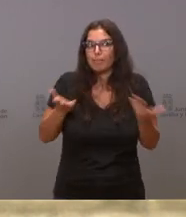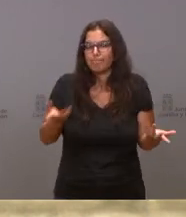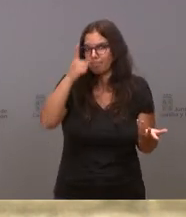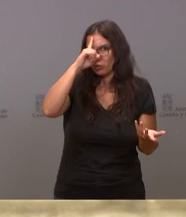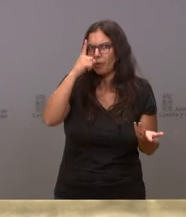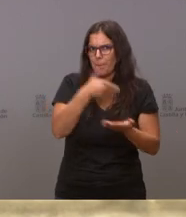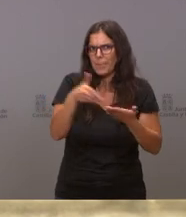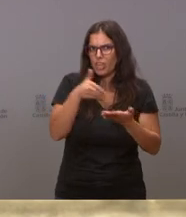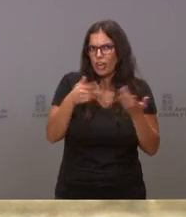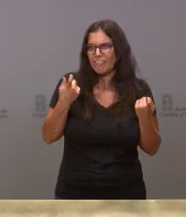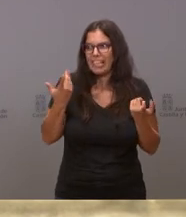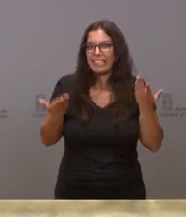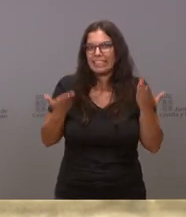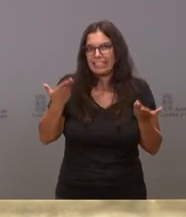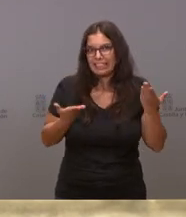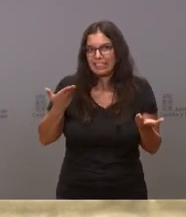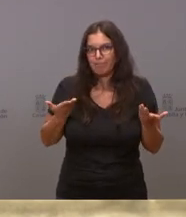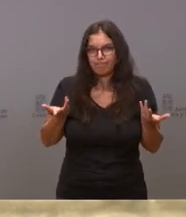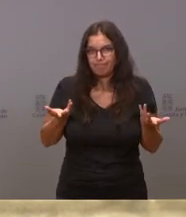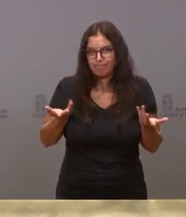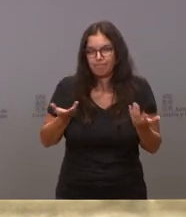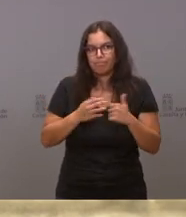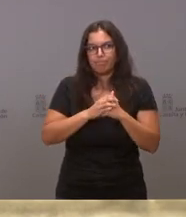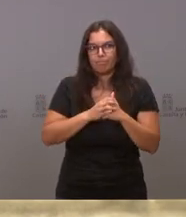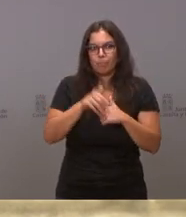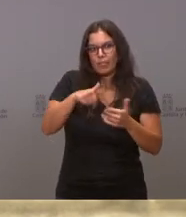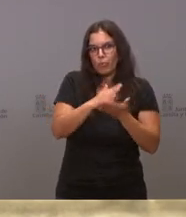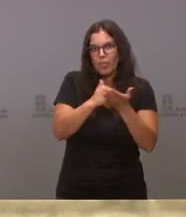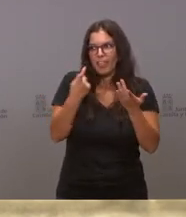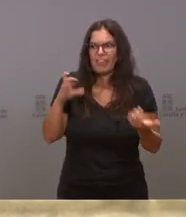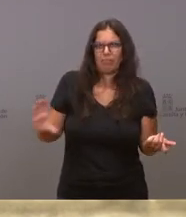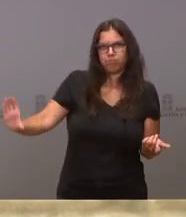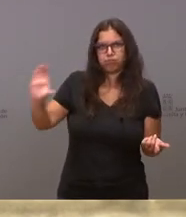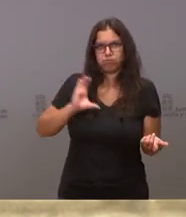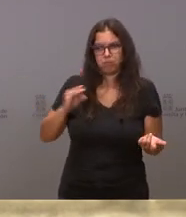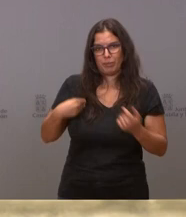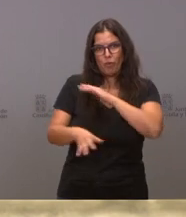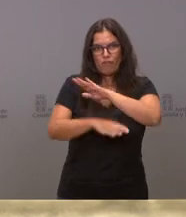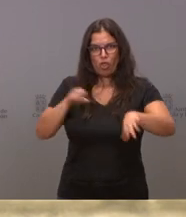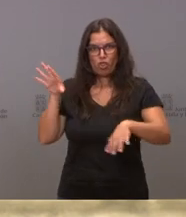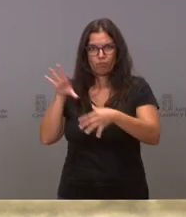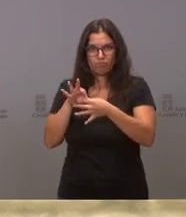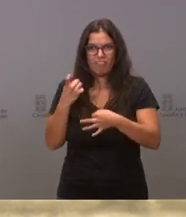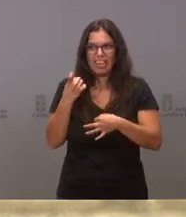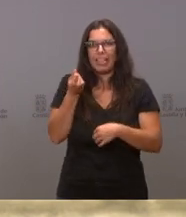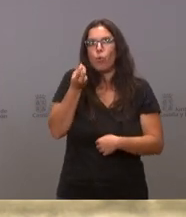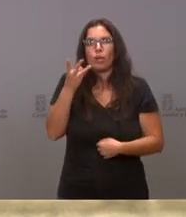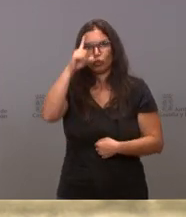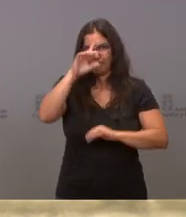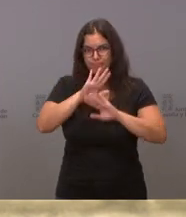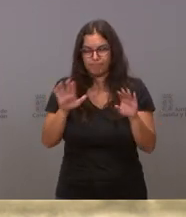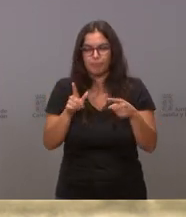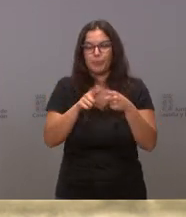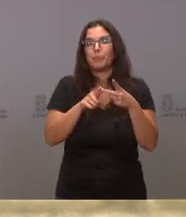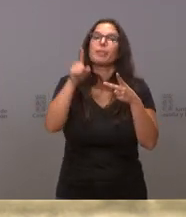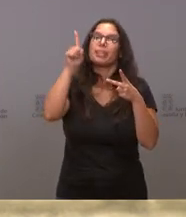millones de euros los que necesita esta comunidad de ese fondo COVID. También se nos ha reducido